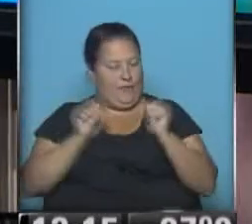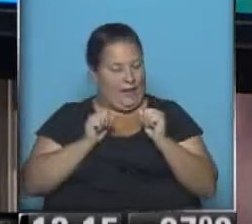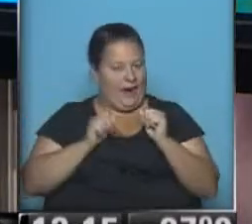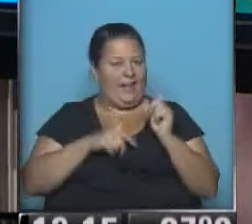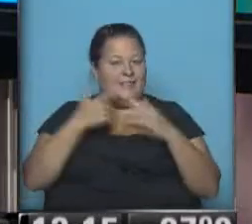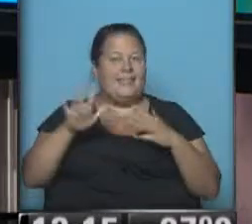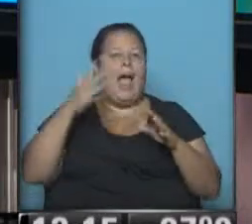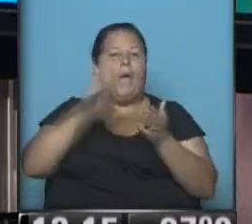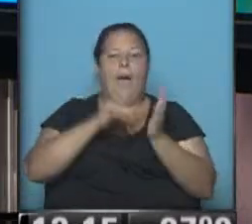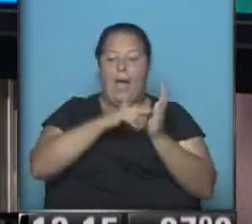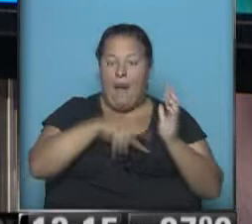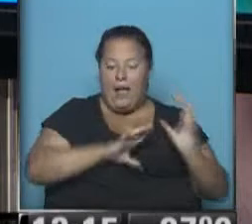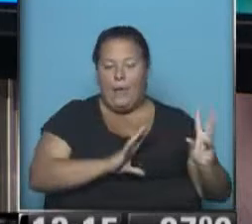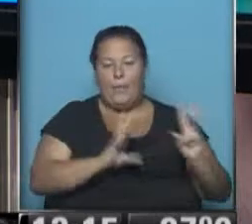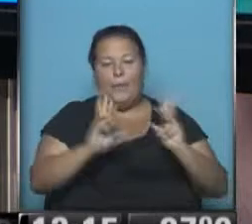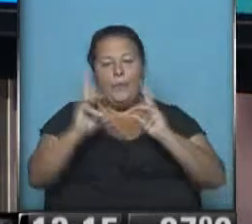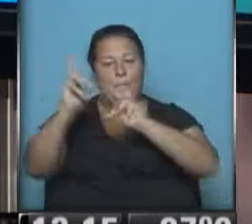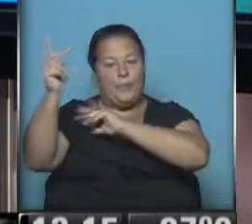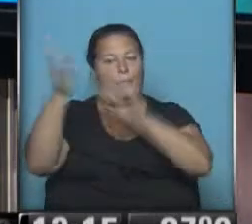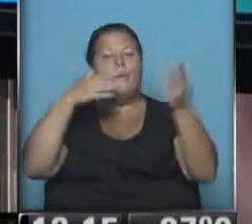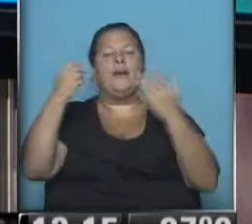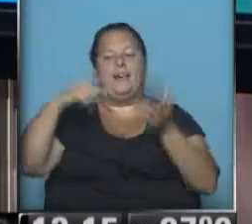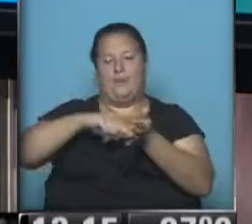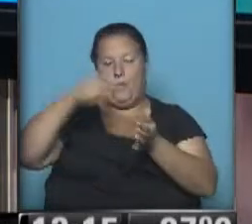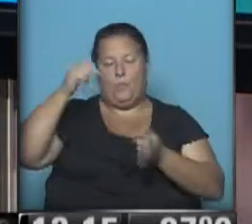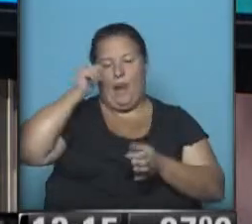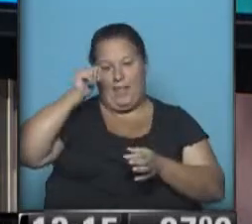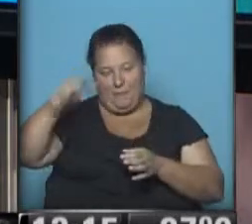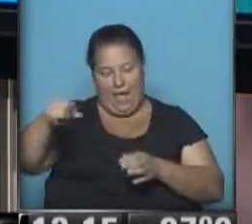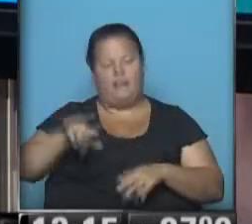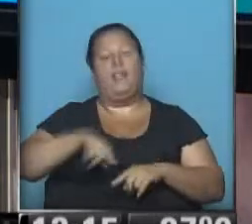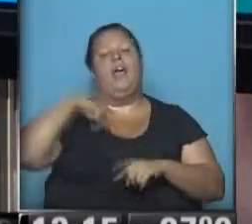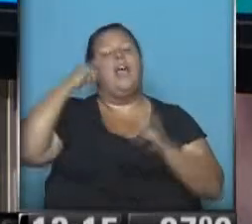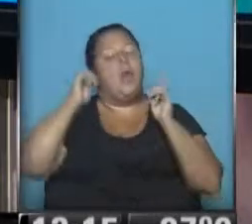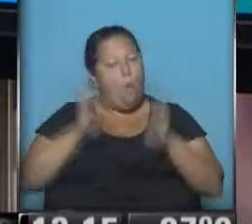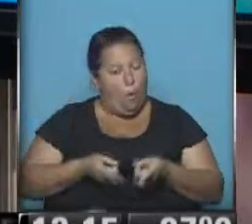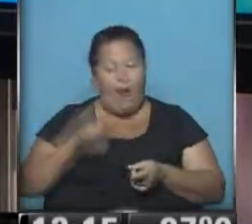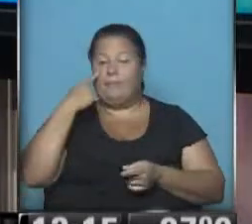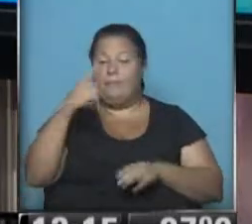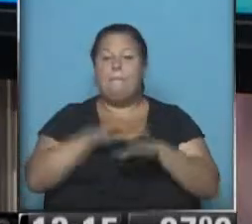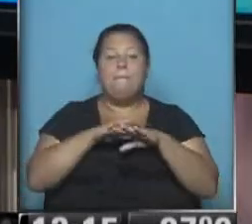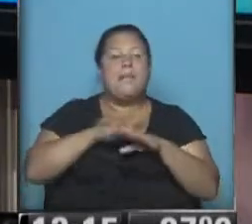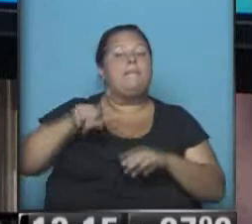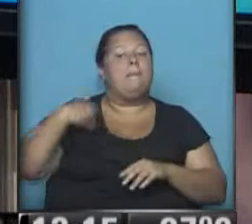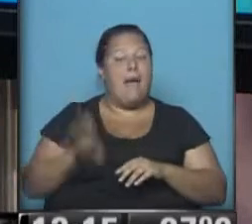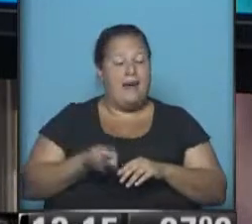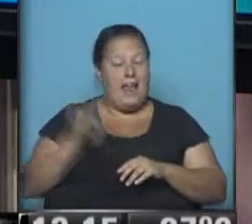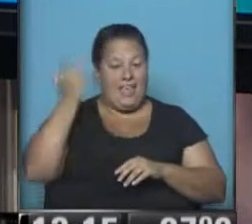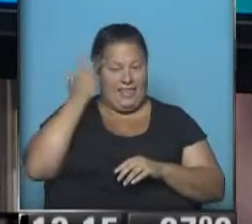despegándose de Bahía Blanca y acercándose hacia la ciudad de Mar del Plata. De todos modos, fíjense la mínima de mañana.